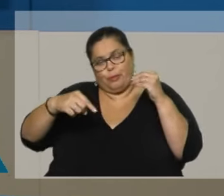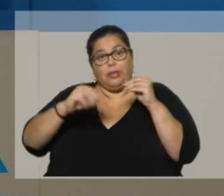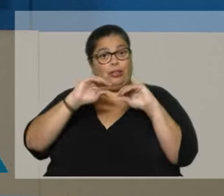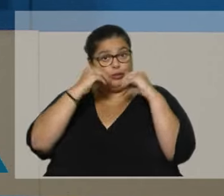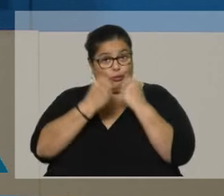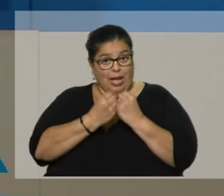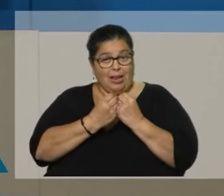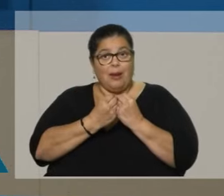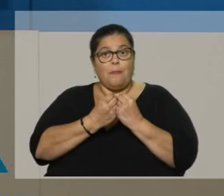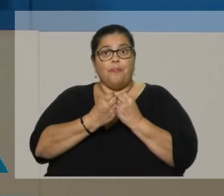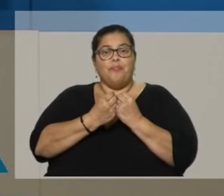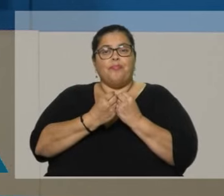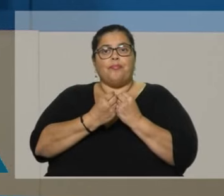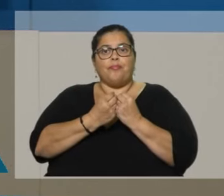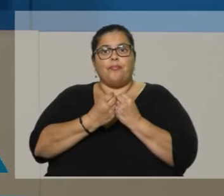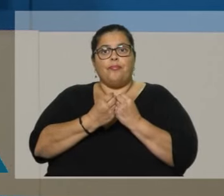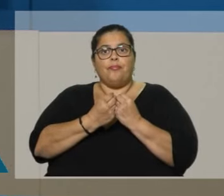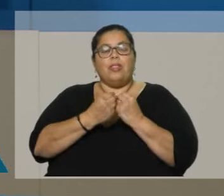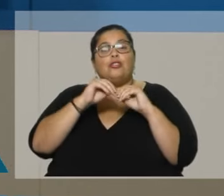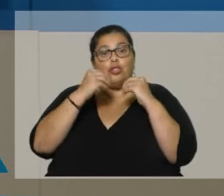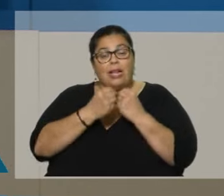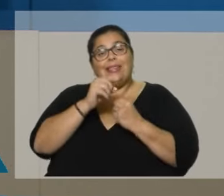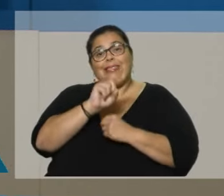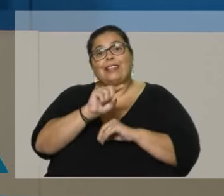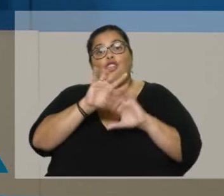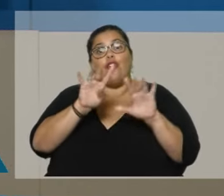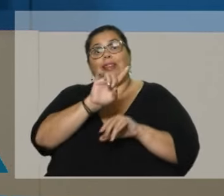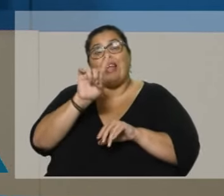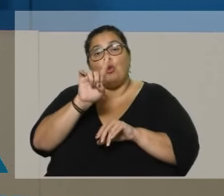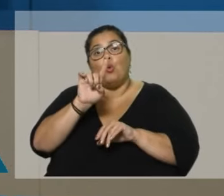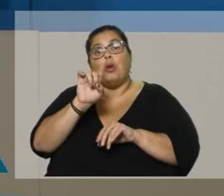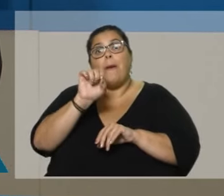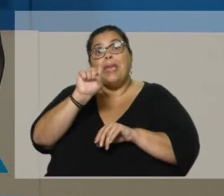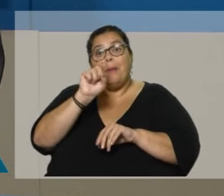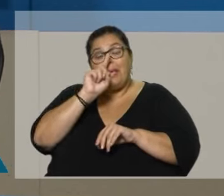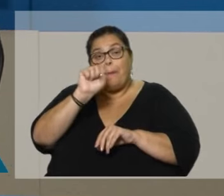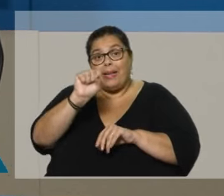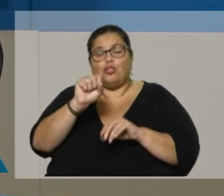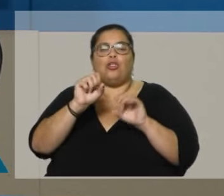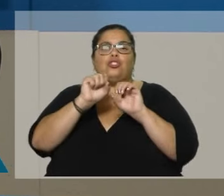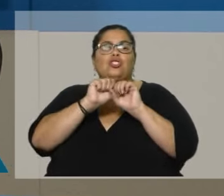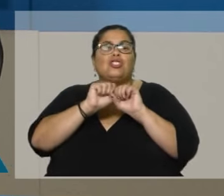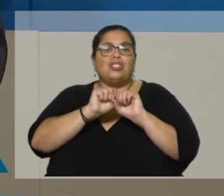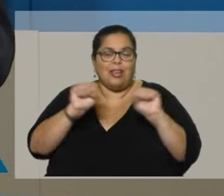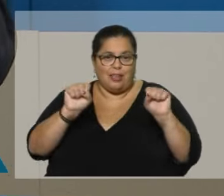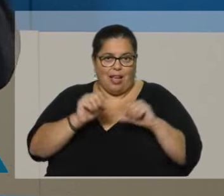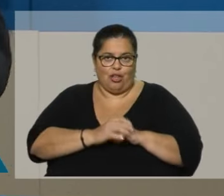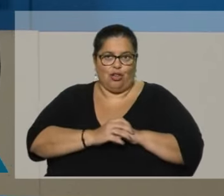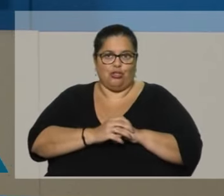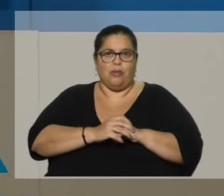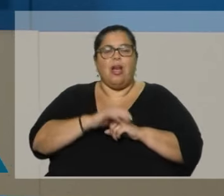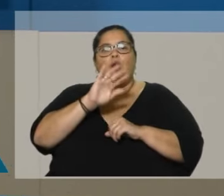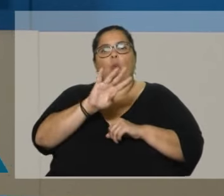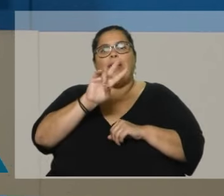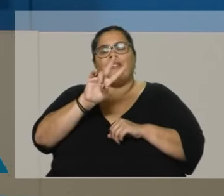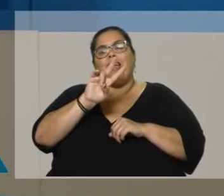191.000 pesos solo para los secretarios y en el caso de los diputados son 177.000 pesos para secretarios, 42.000